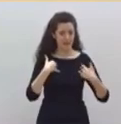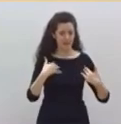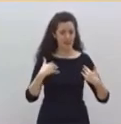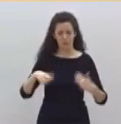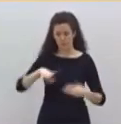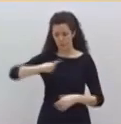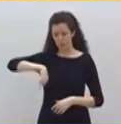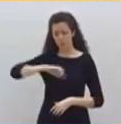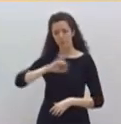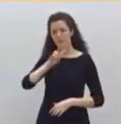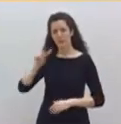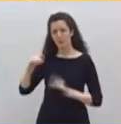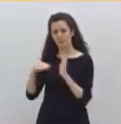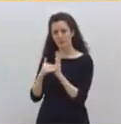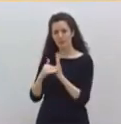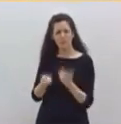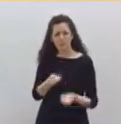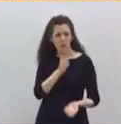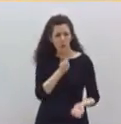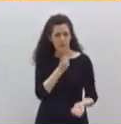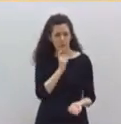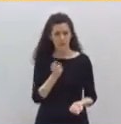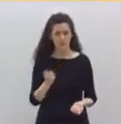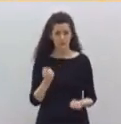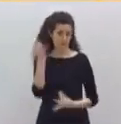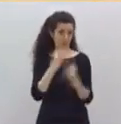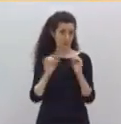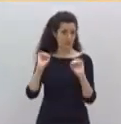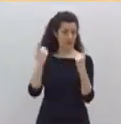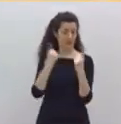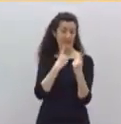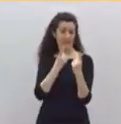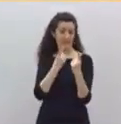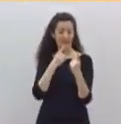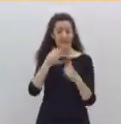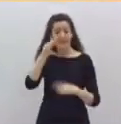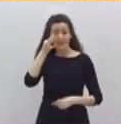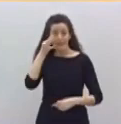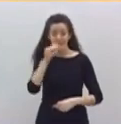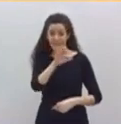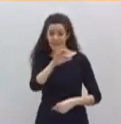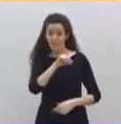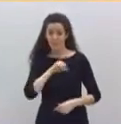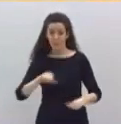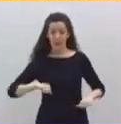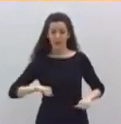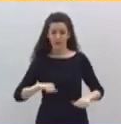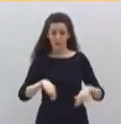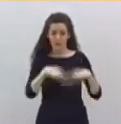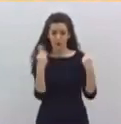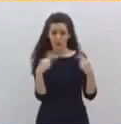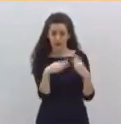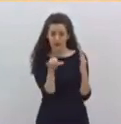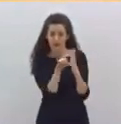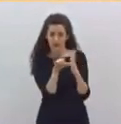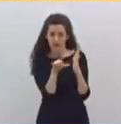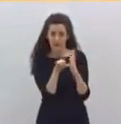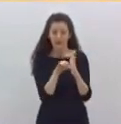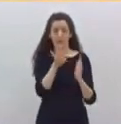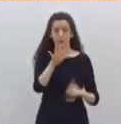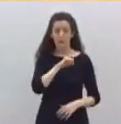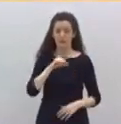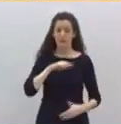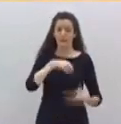datos oficiales, cuando compartimos frontera con este país con cuatro autonomías españolas? ¿Cómo es posible que Grecia, Dinamarca,